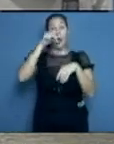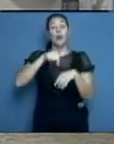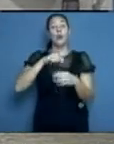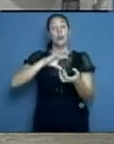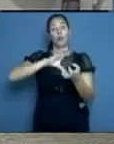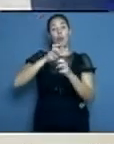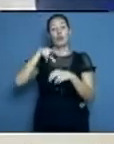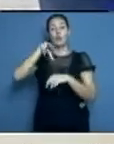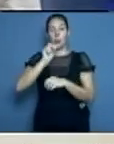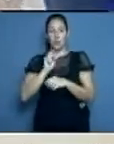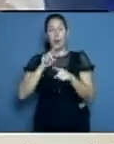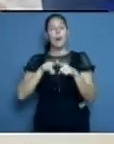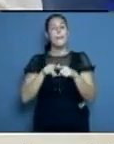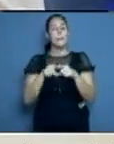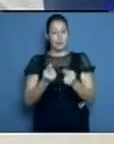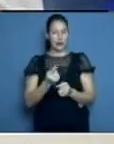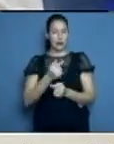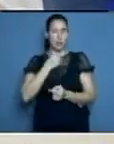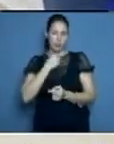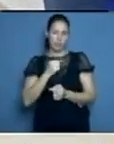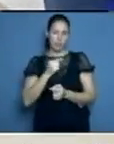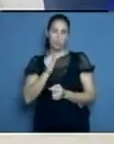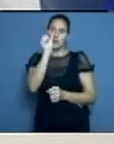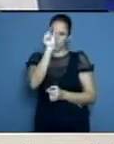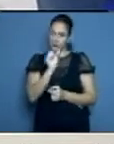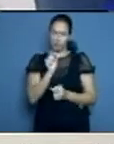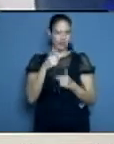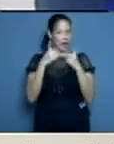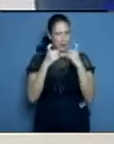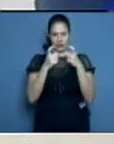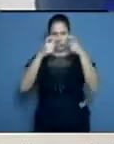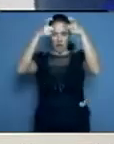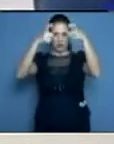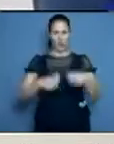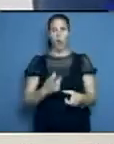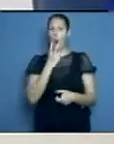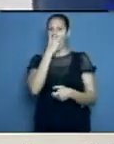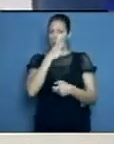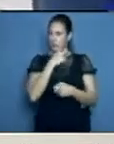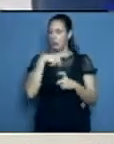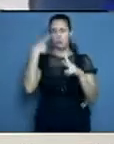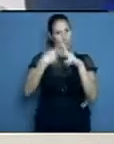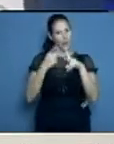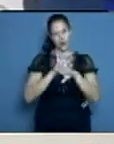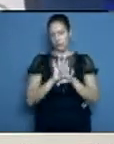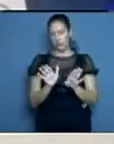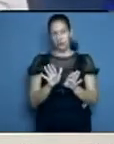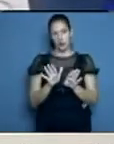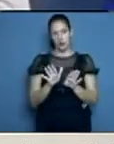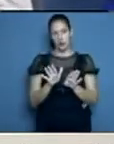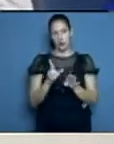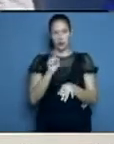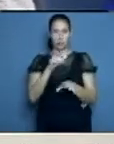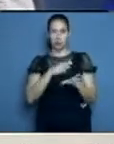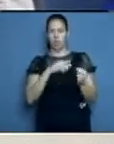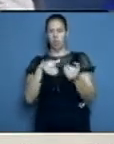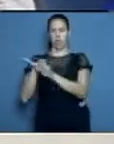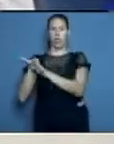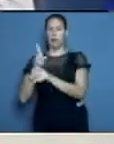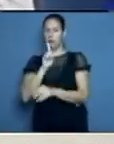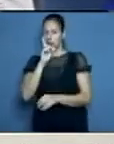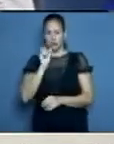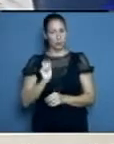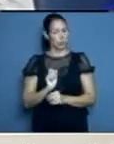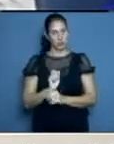dejado de utilizar oxígeno en el paciente que lo necesita. El oxígeno ha ido disminuyendo la existencia,